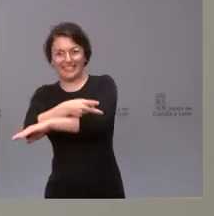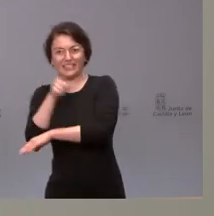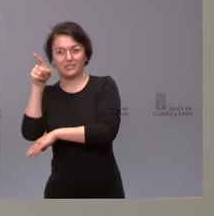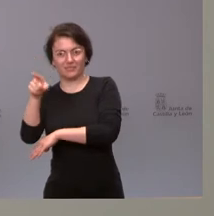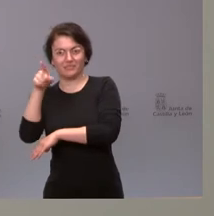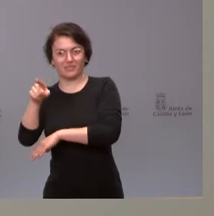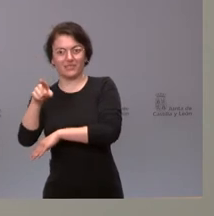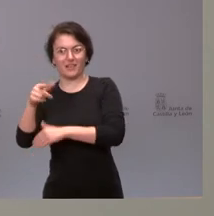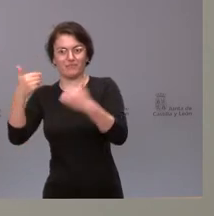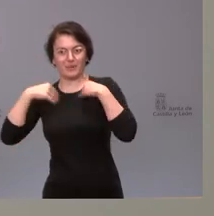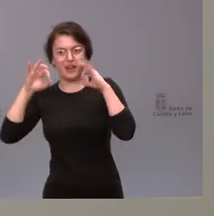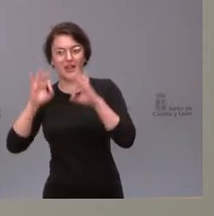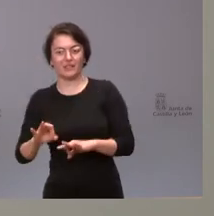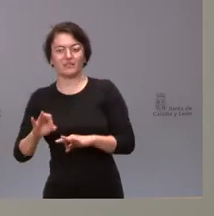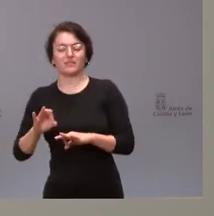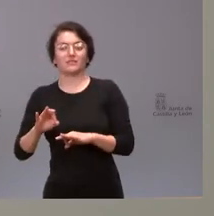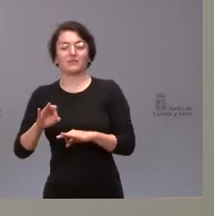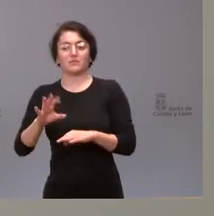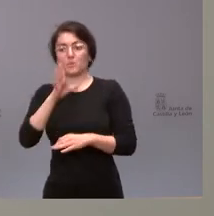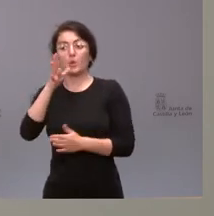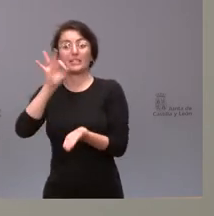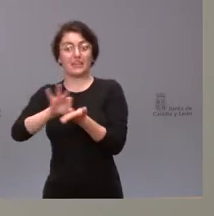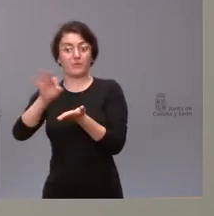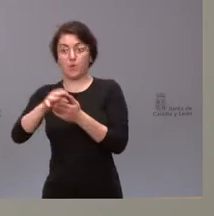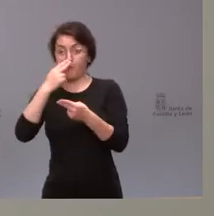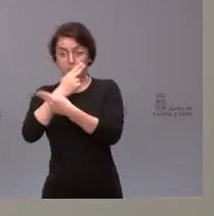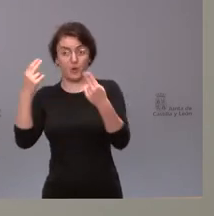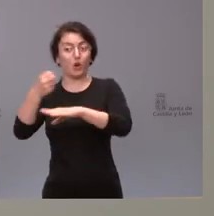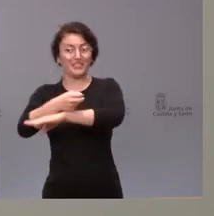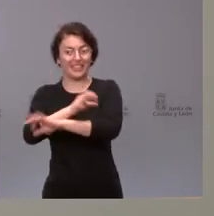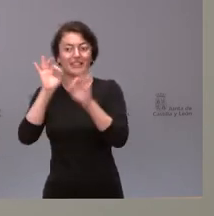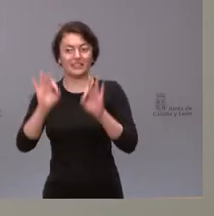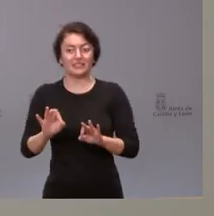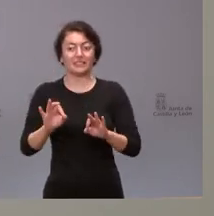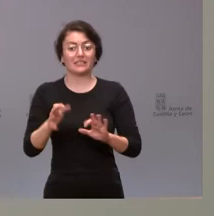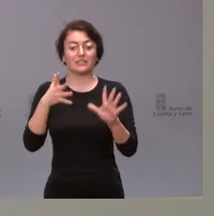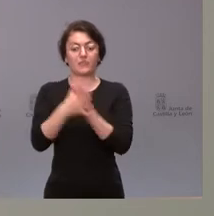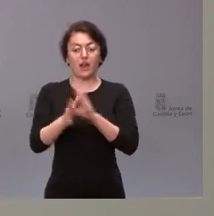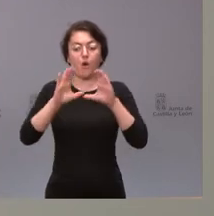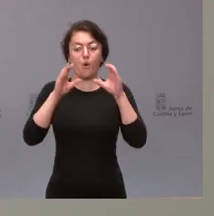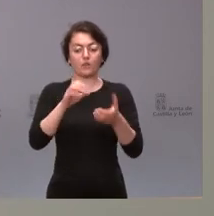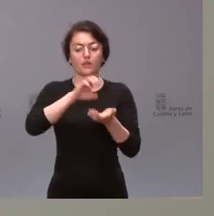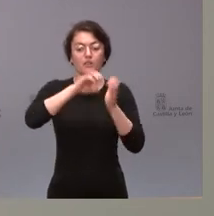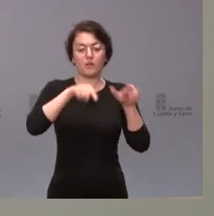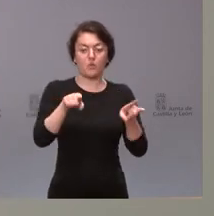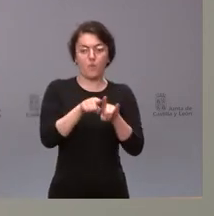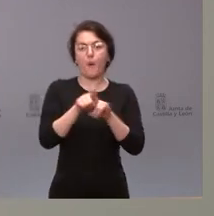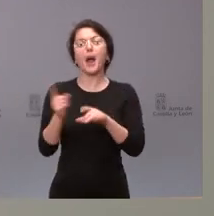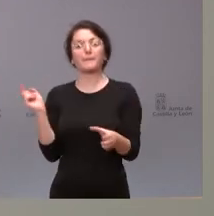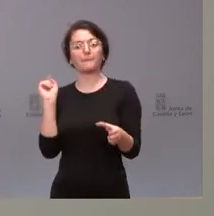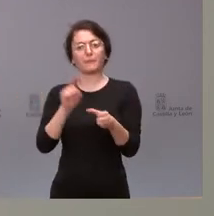la integración del ferrocarril y con un servicio público que es el ferrocarril, la Junta de Castilla y León no ha querido estar ausente de este